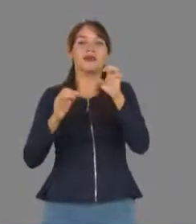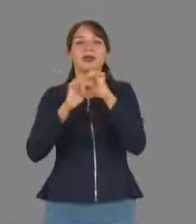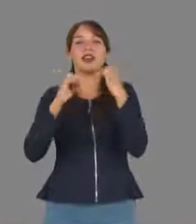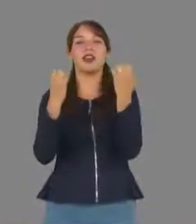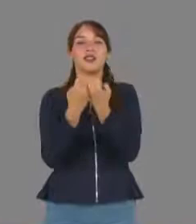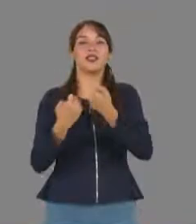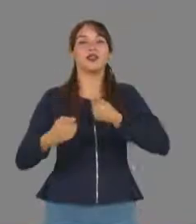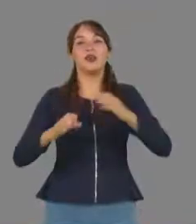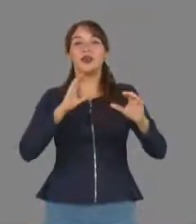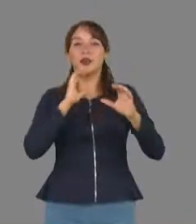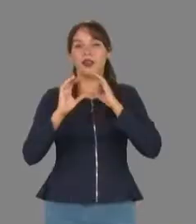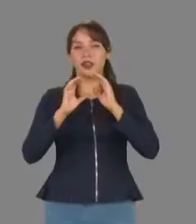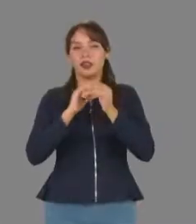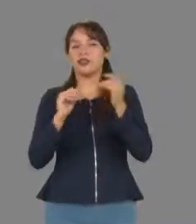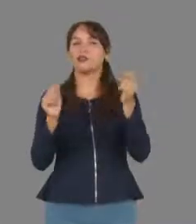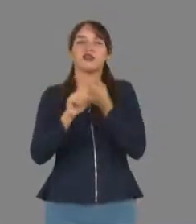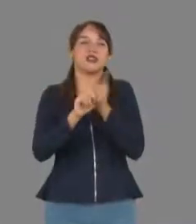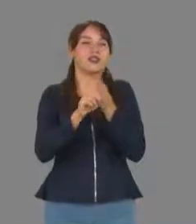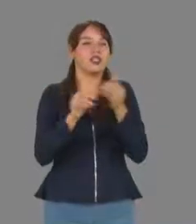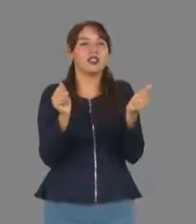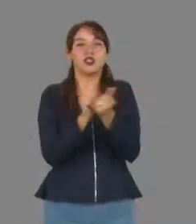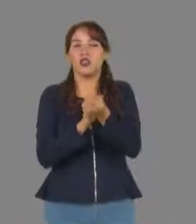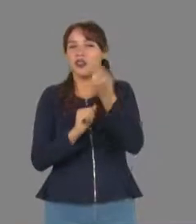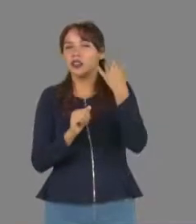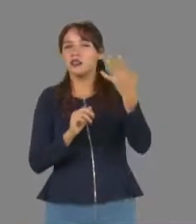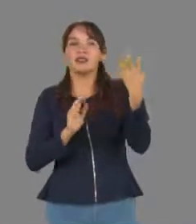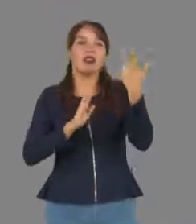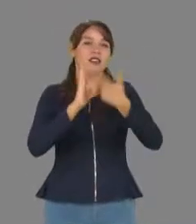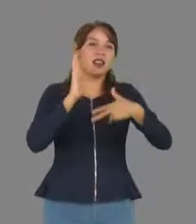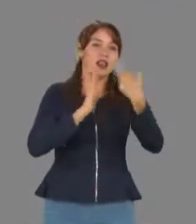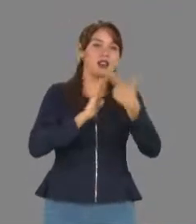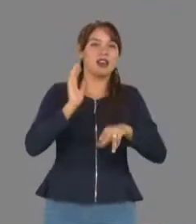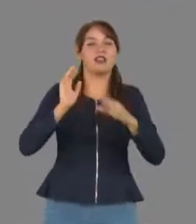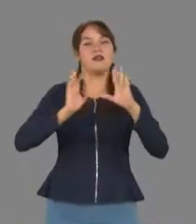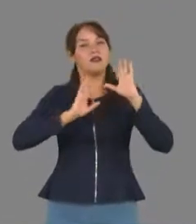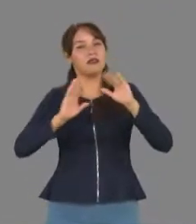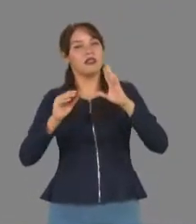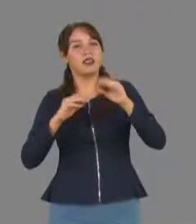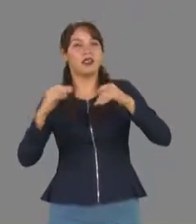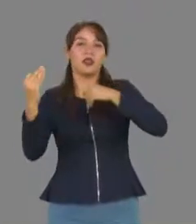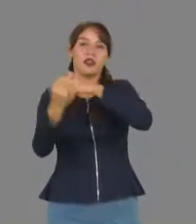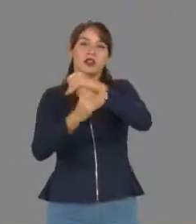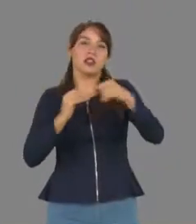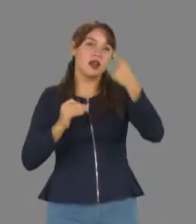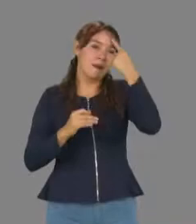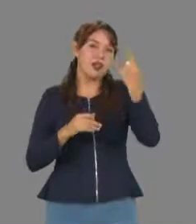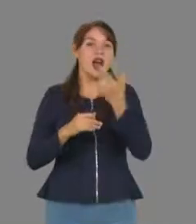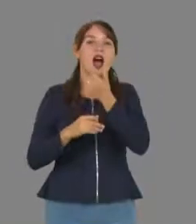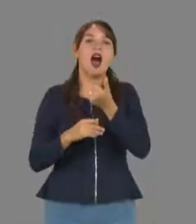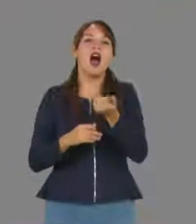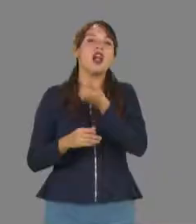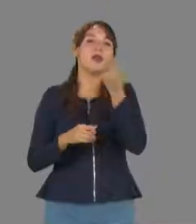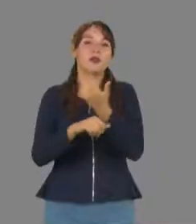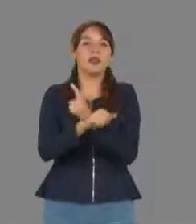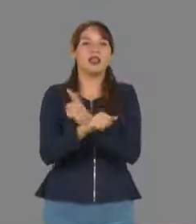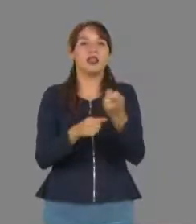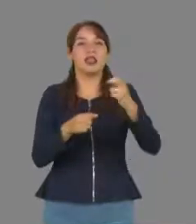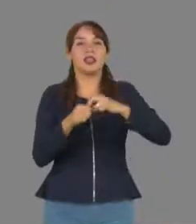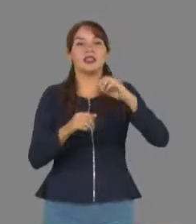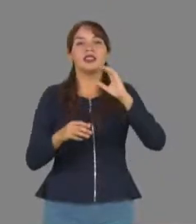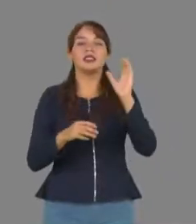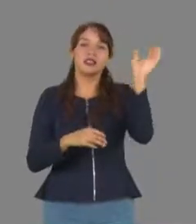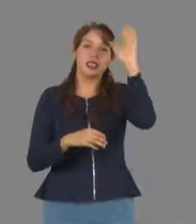Comunico, a través de conferencias, talleres y paneles dirigidos a los estudiantes de la licenciatura en Ciencias de la